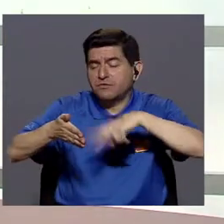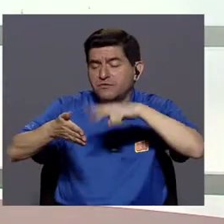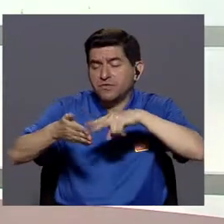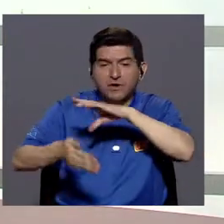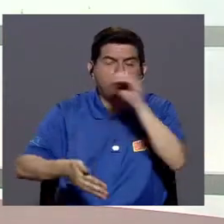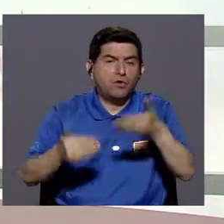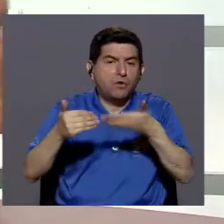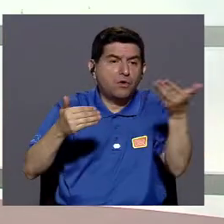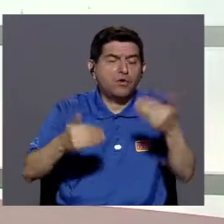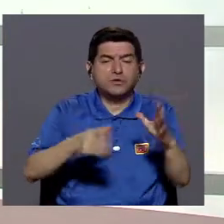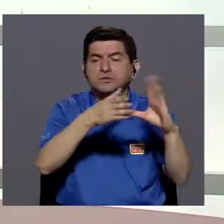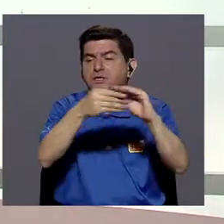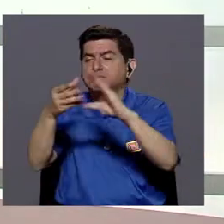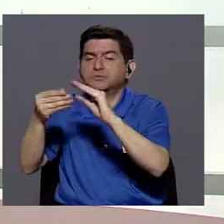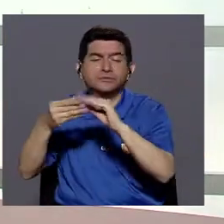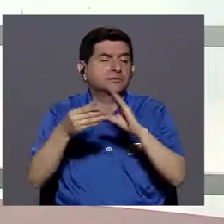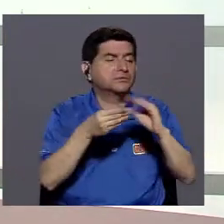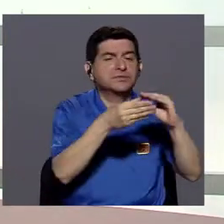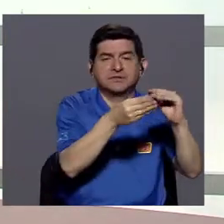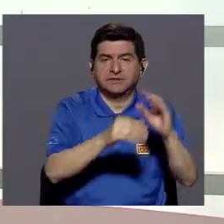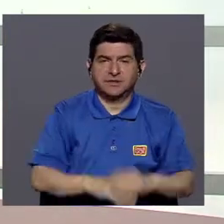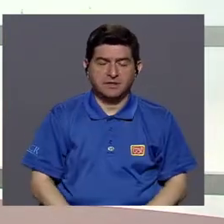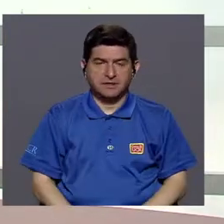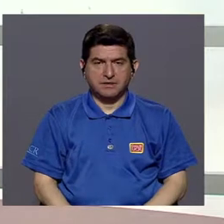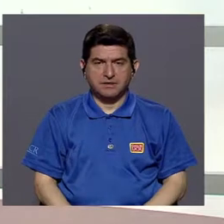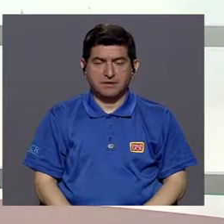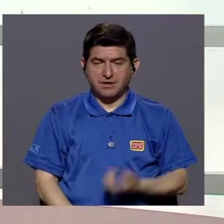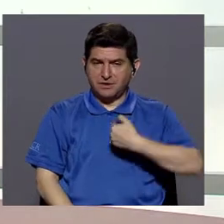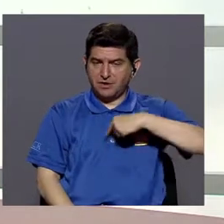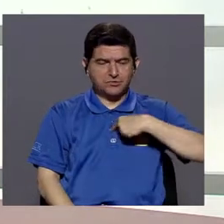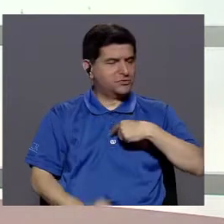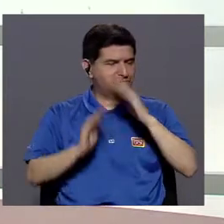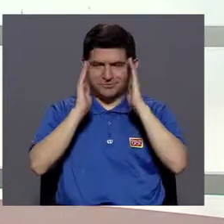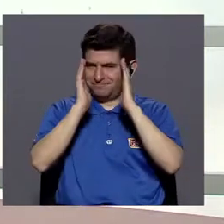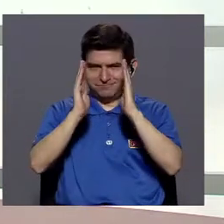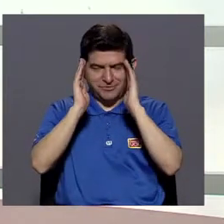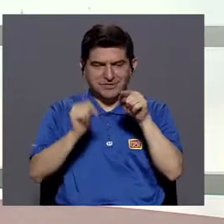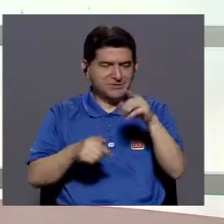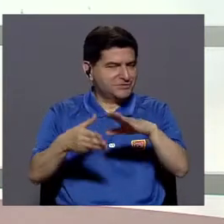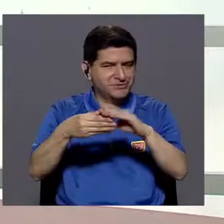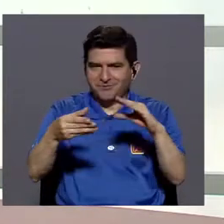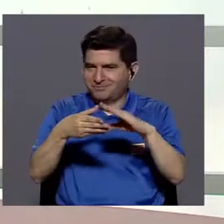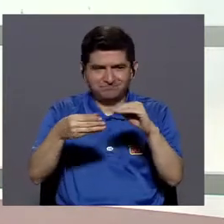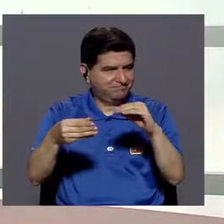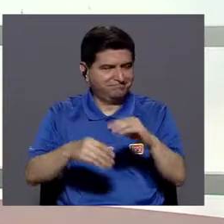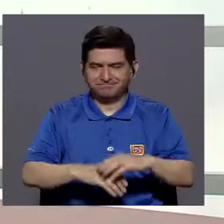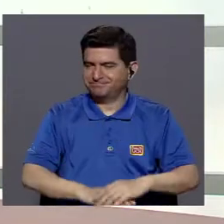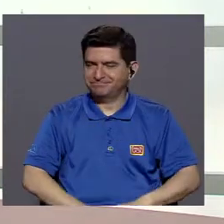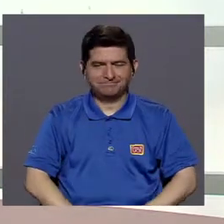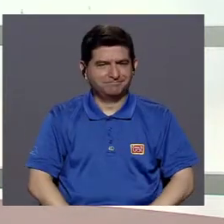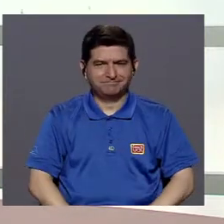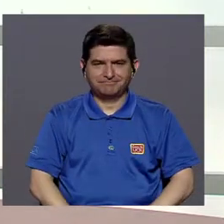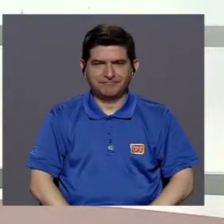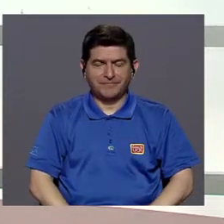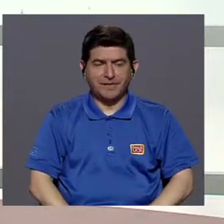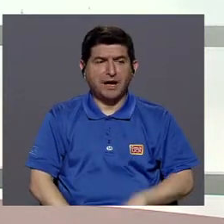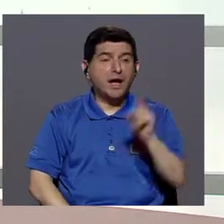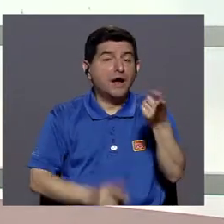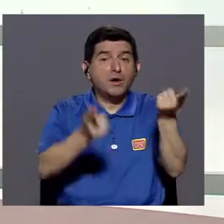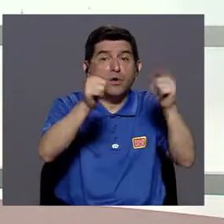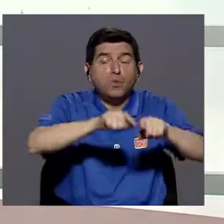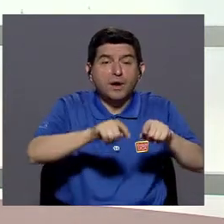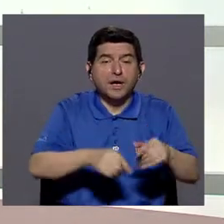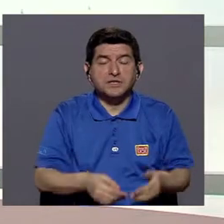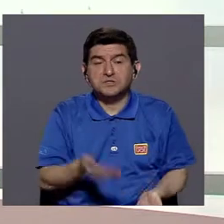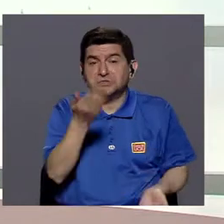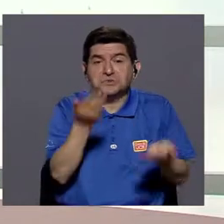y con las cosas que se comentan, ¿verdad?, y no hacerle caso a esos comentarios, ¿sí?, que se presentó un caso